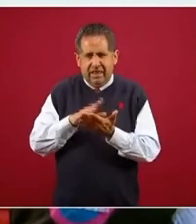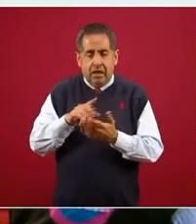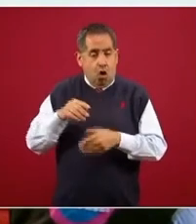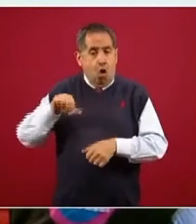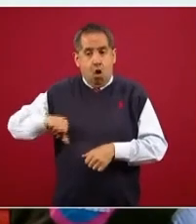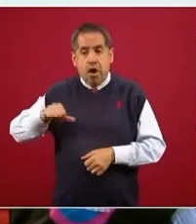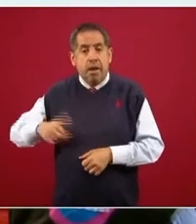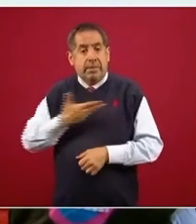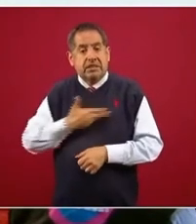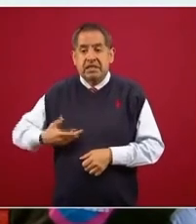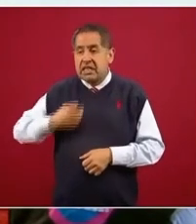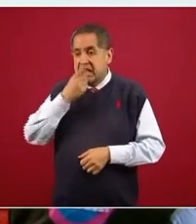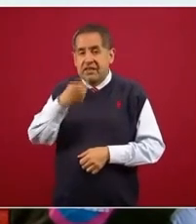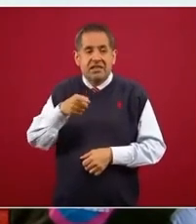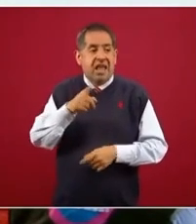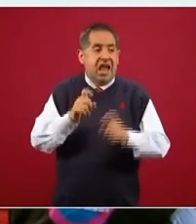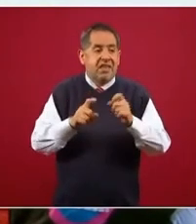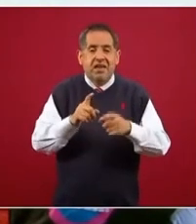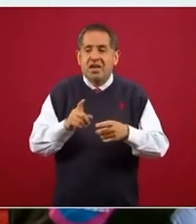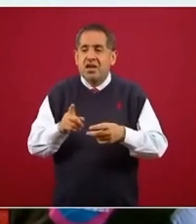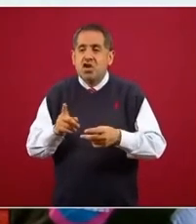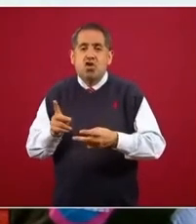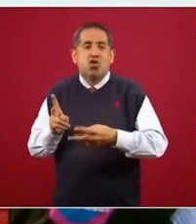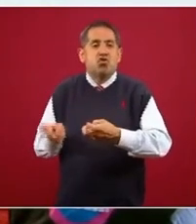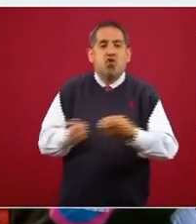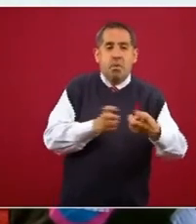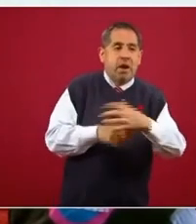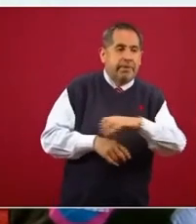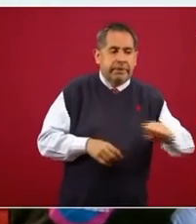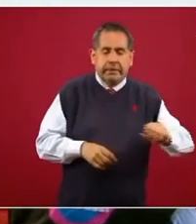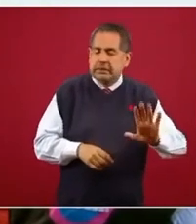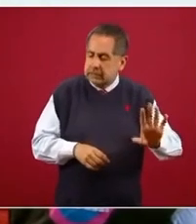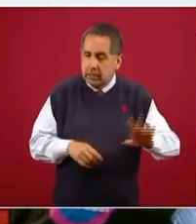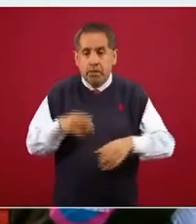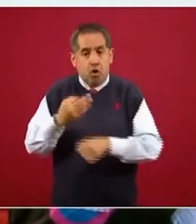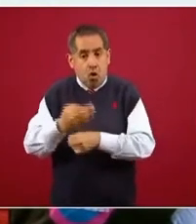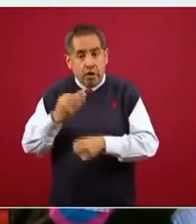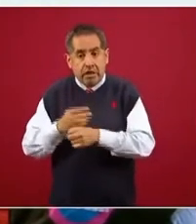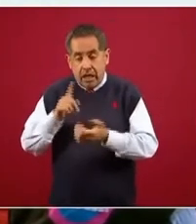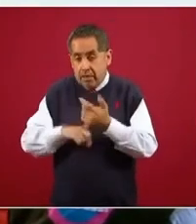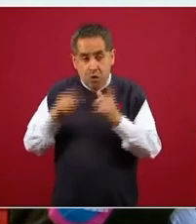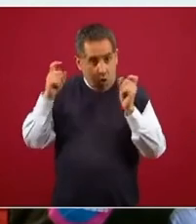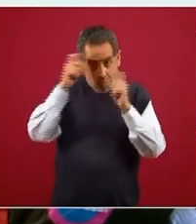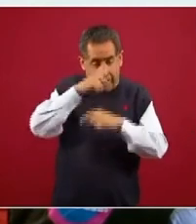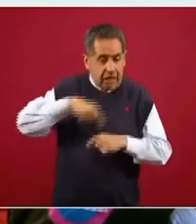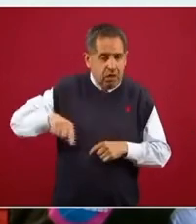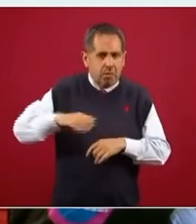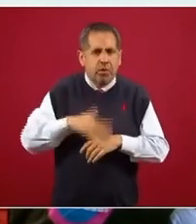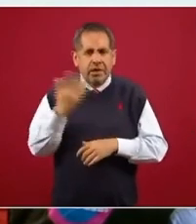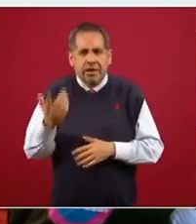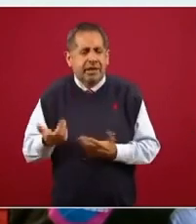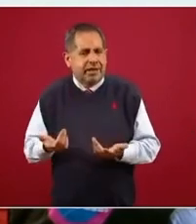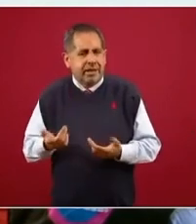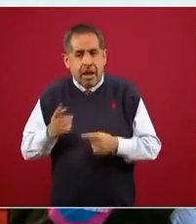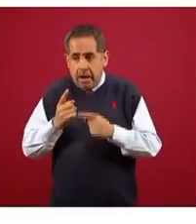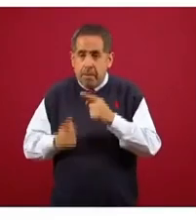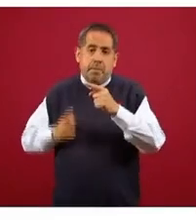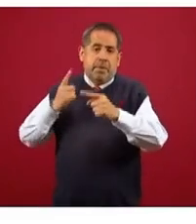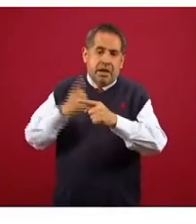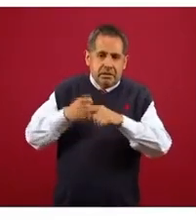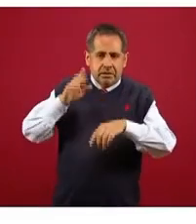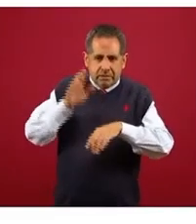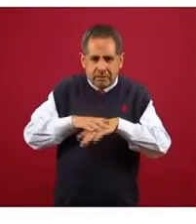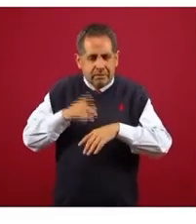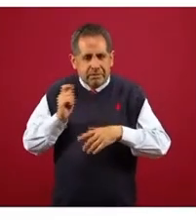habló del tema del huachicoleo, pero ahorita está muy complicada la situación, como para además ir